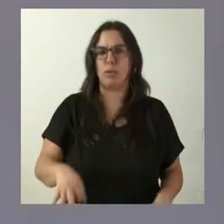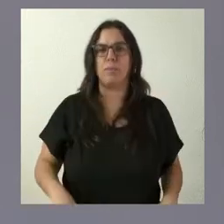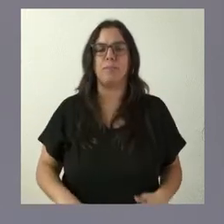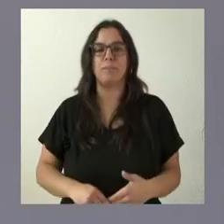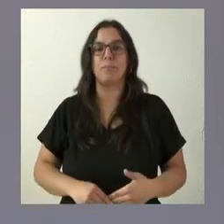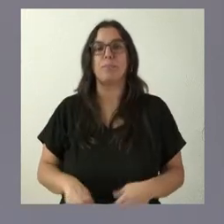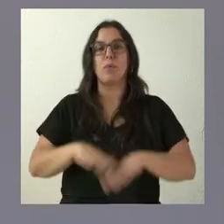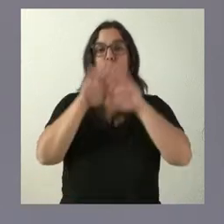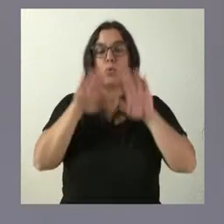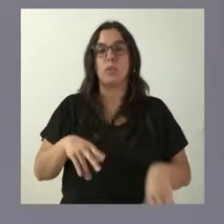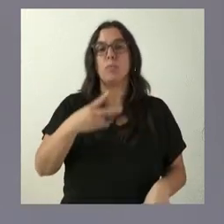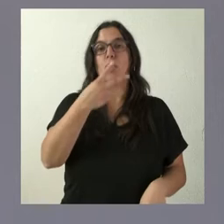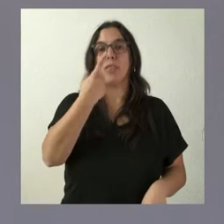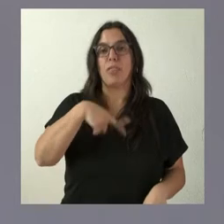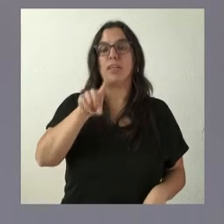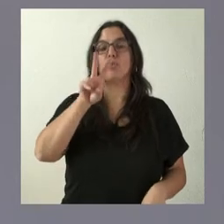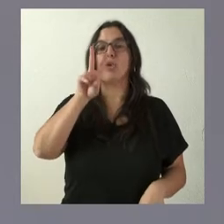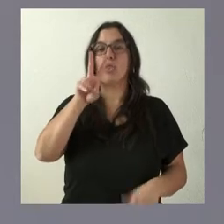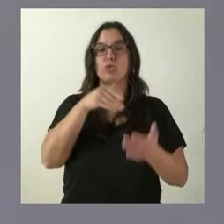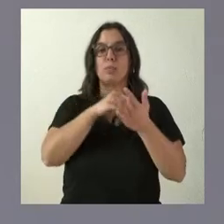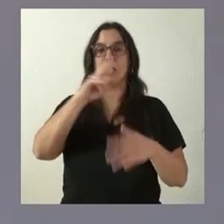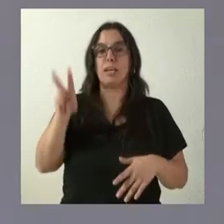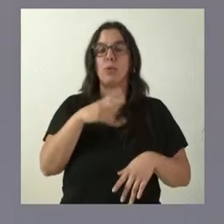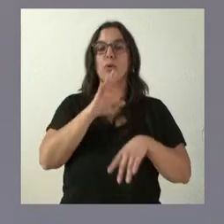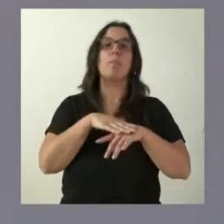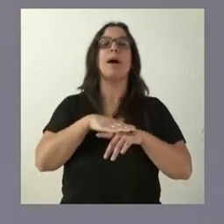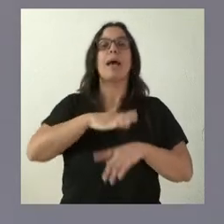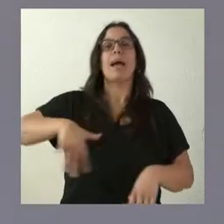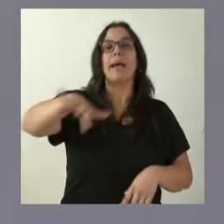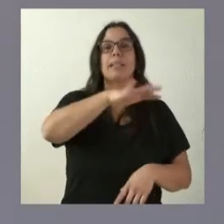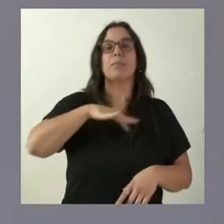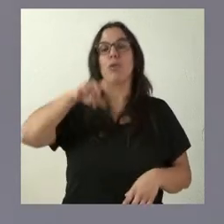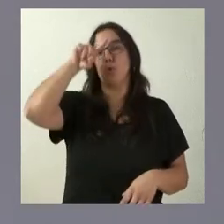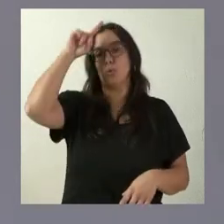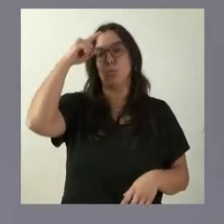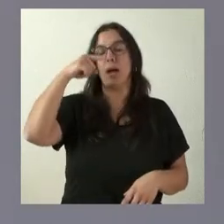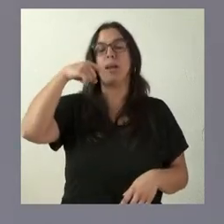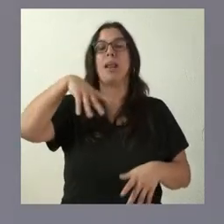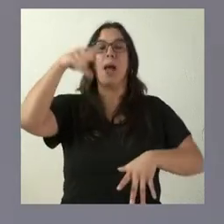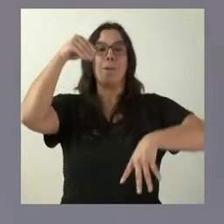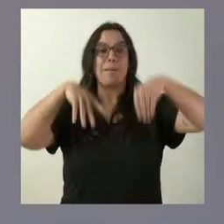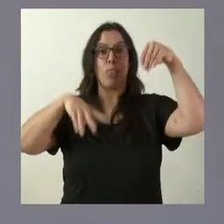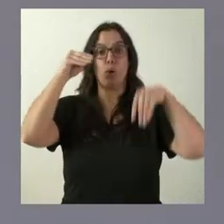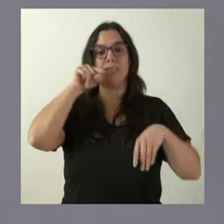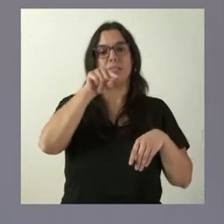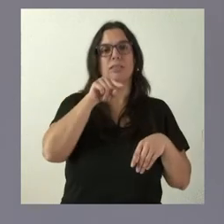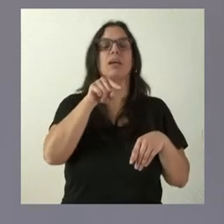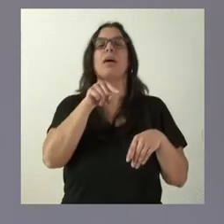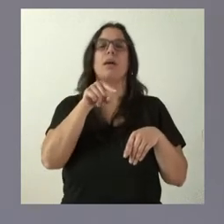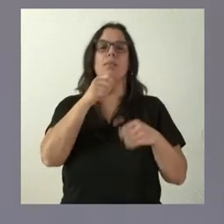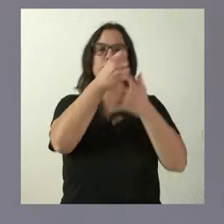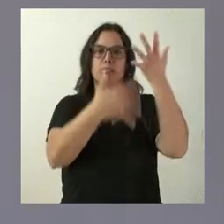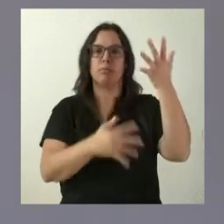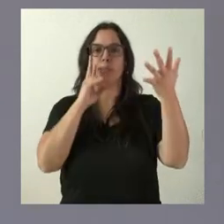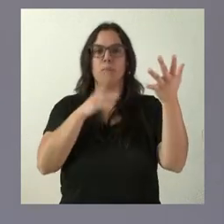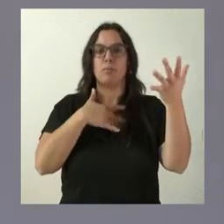finalmente, 102.000 euros para la recepción de actividades y actuaciones en el espacio cultural de las médulas, conforme a los criterios que tienen ustedes en esta relación. Hay que